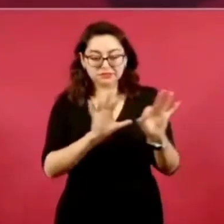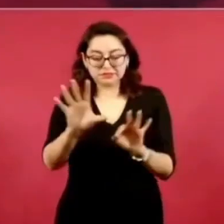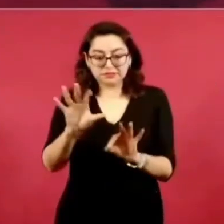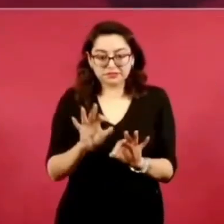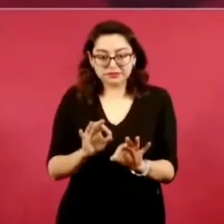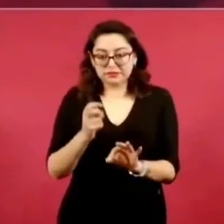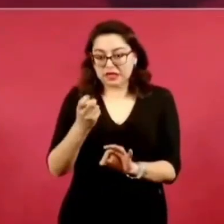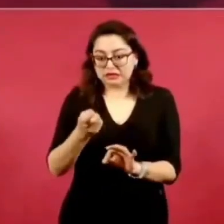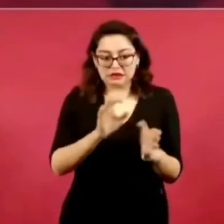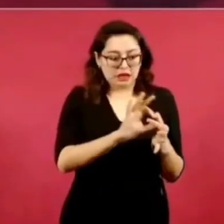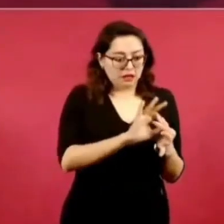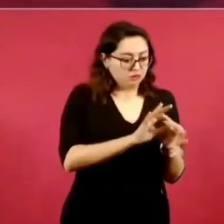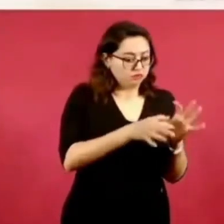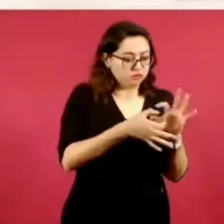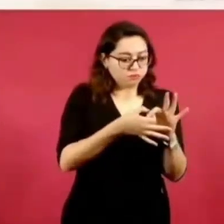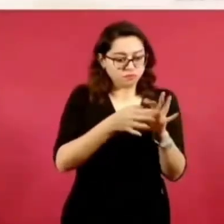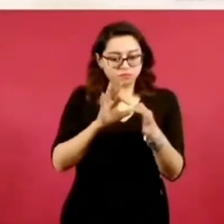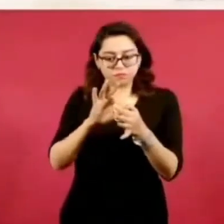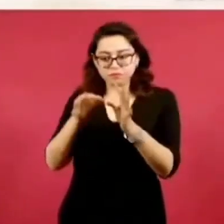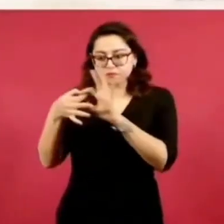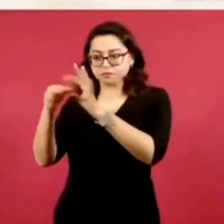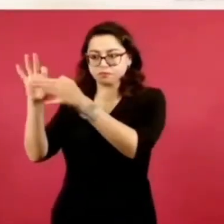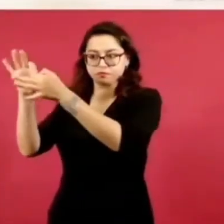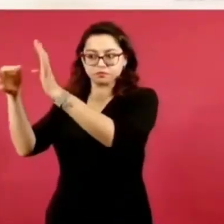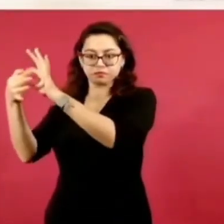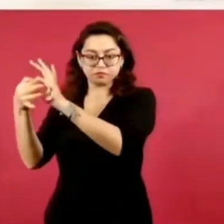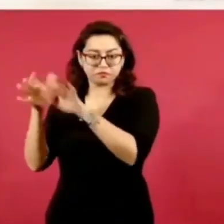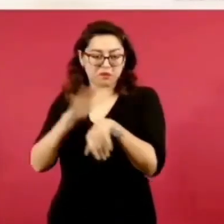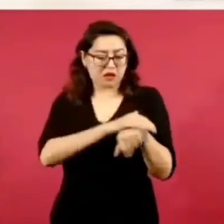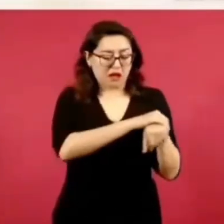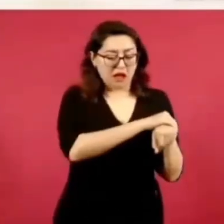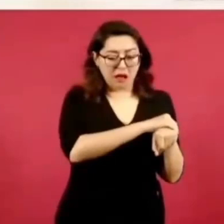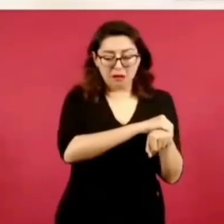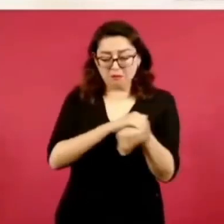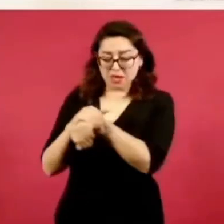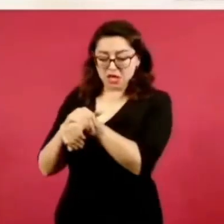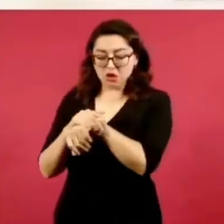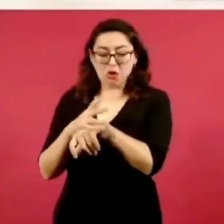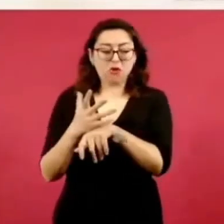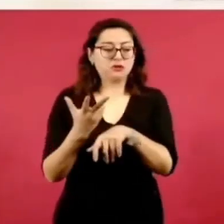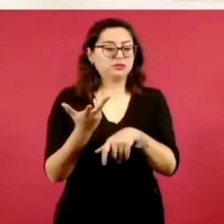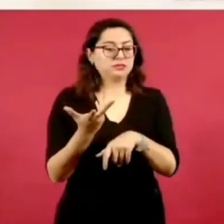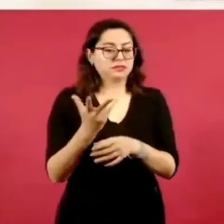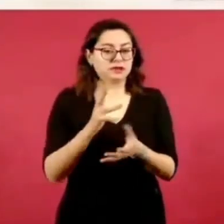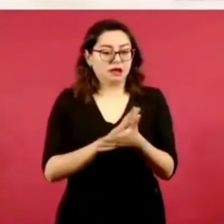amiguismo, influyentismo,